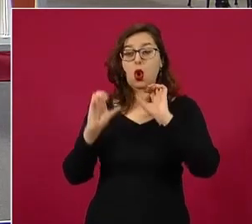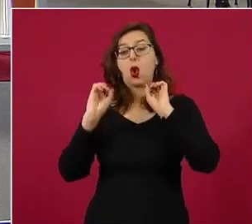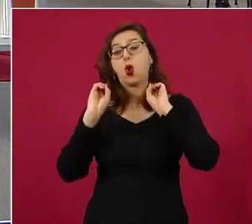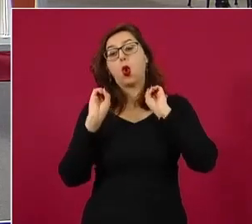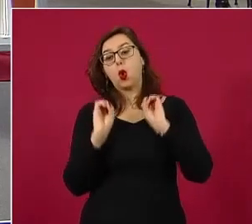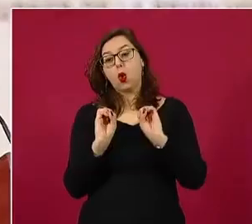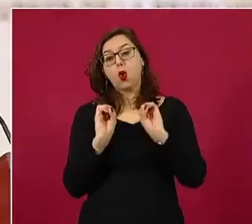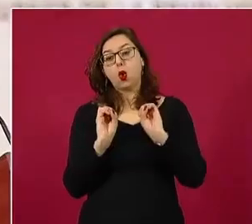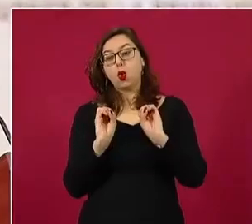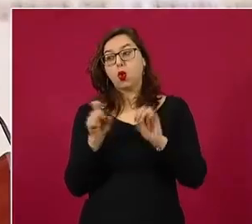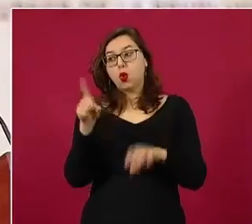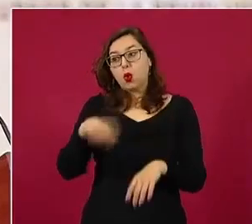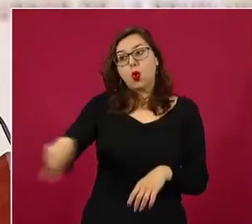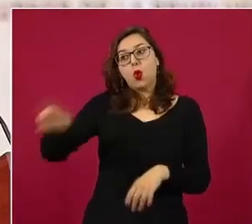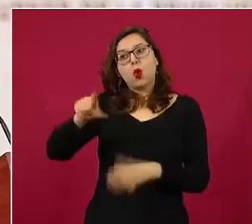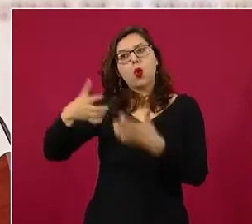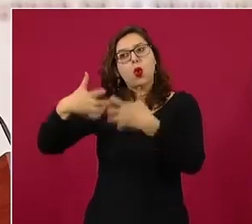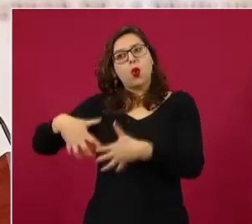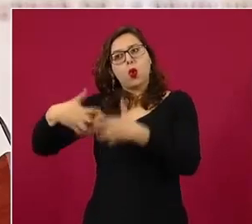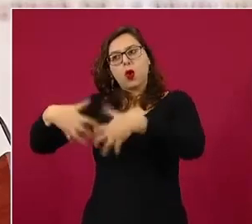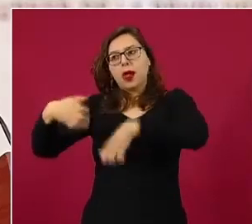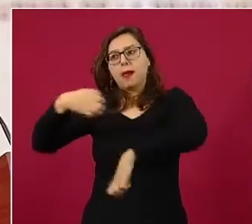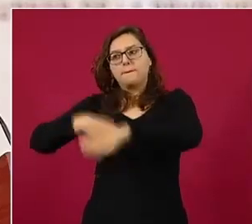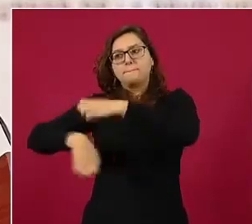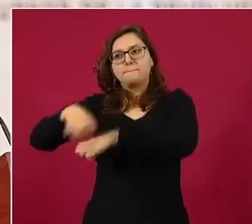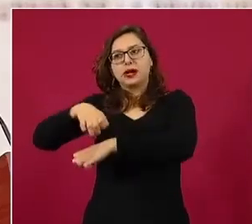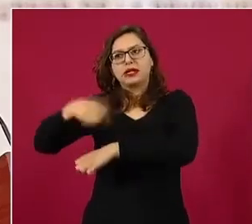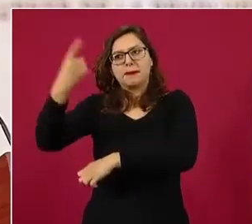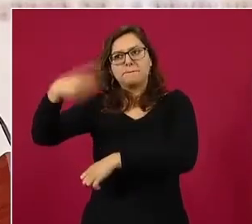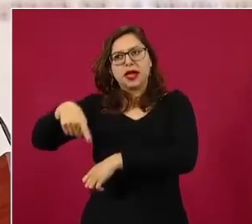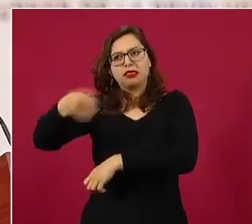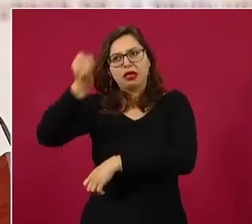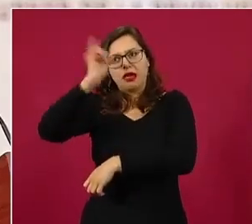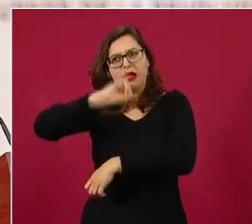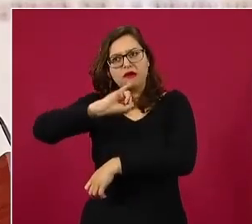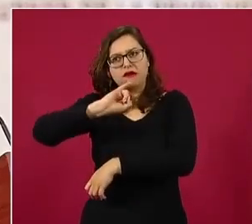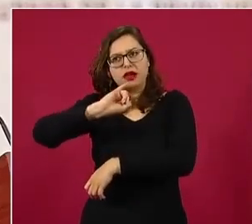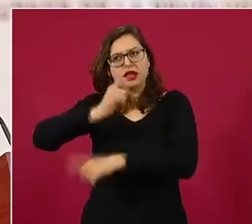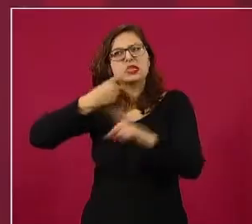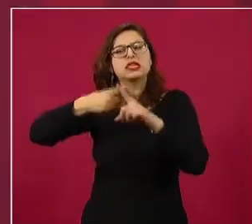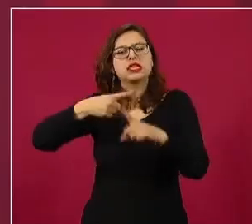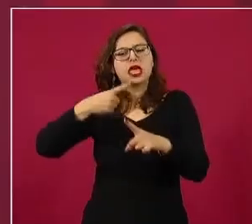son las corporaciones empresariales y financieras?